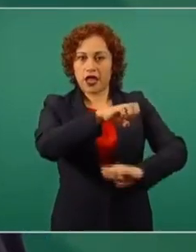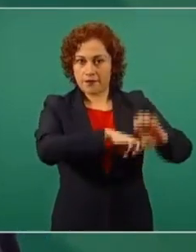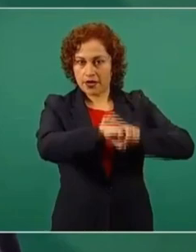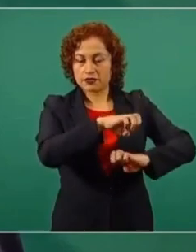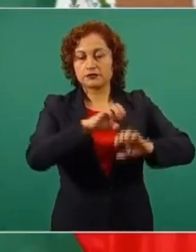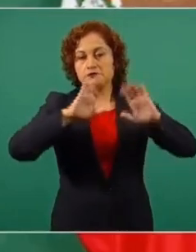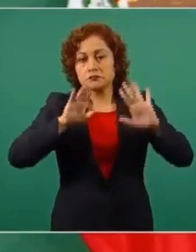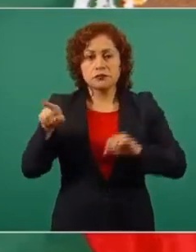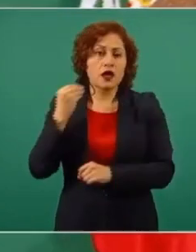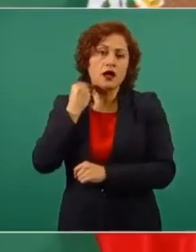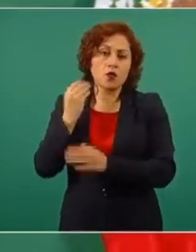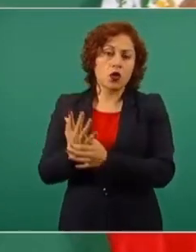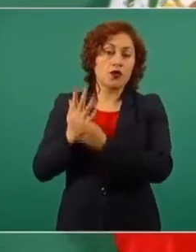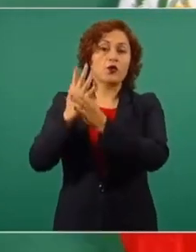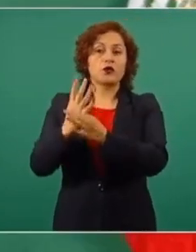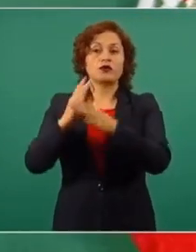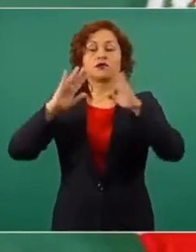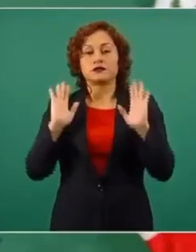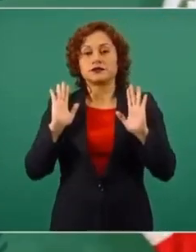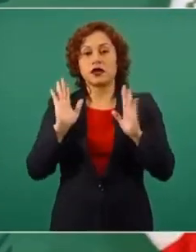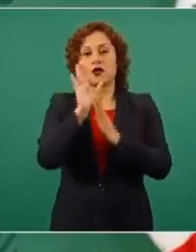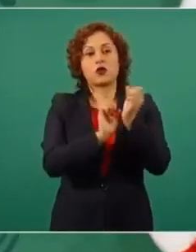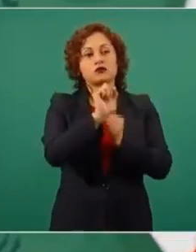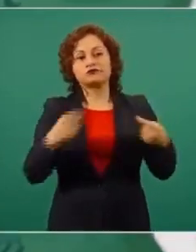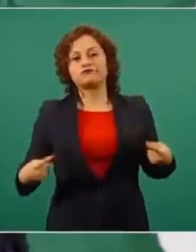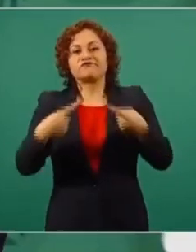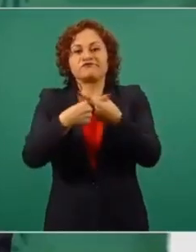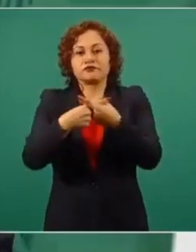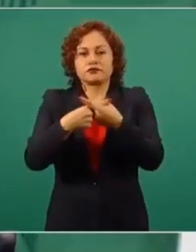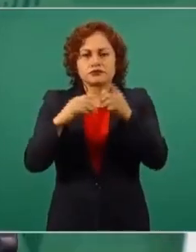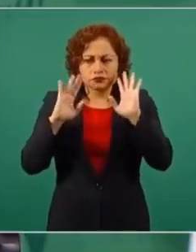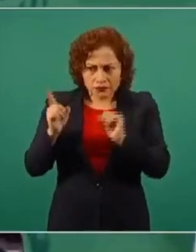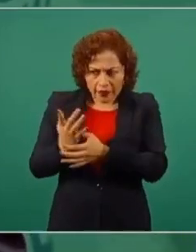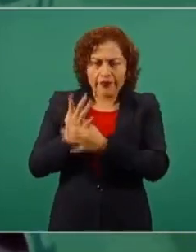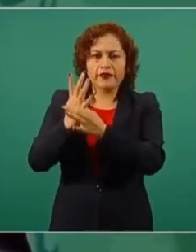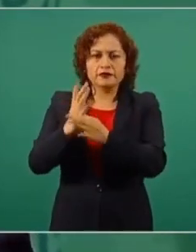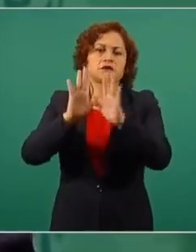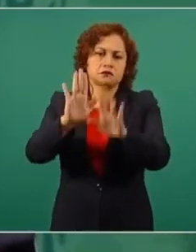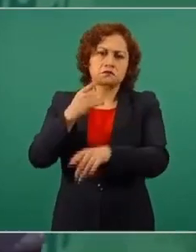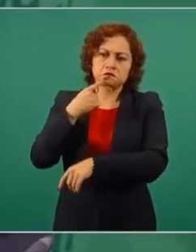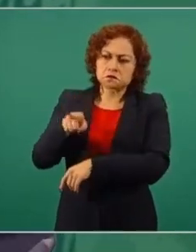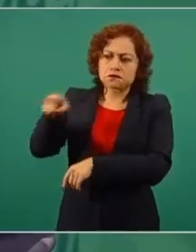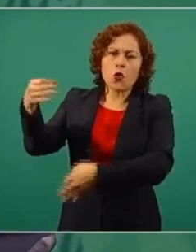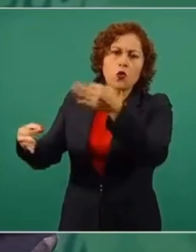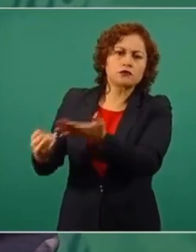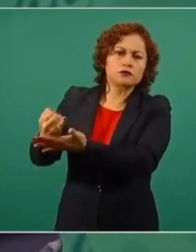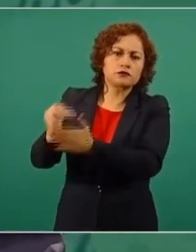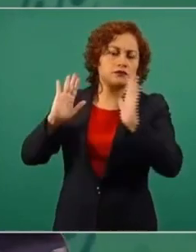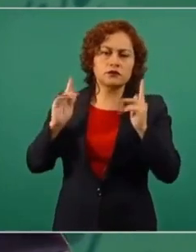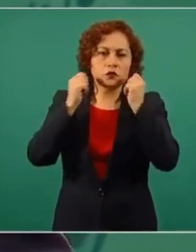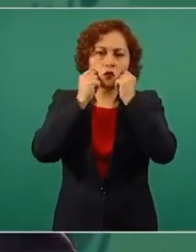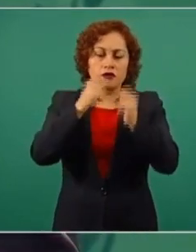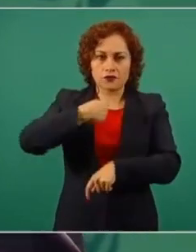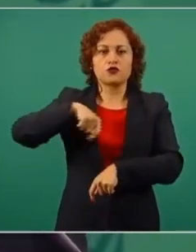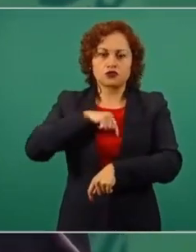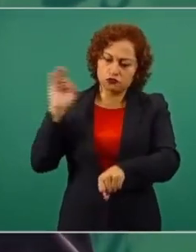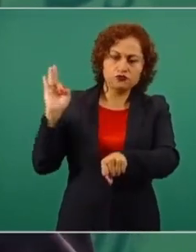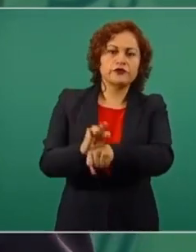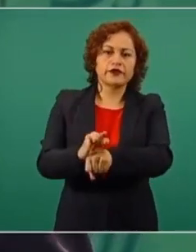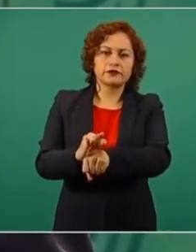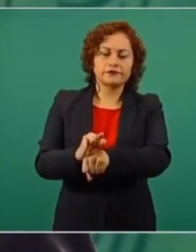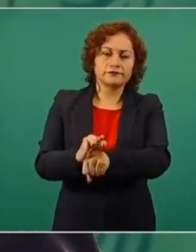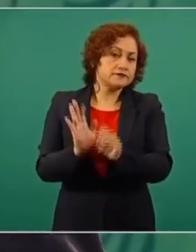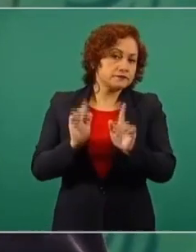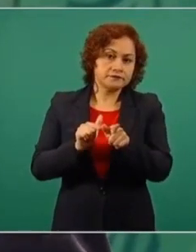estar diciendo que es anticonstitucional. Pues eso lo va a resolver en su momento el Poder Judicial. Nosotros vamos a defender este asunto.